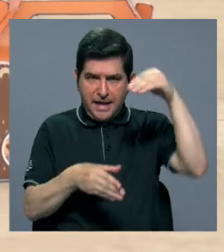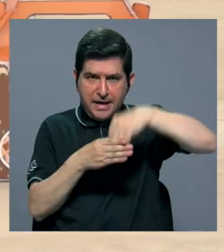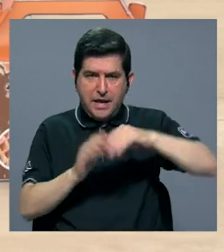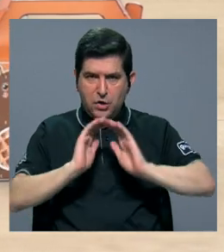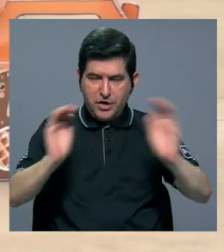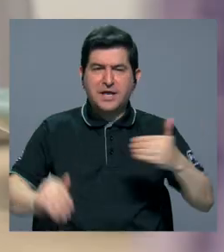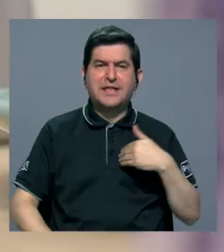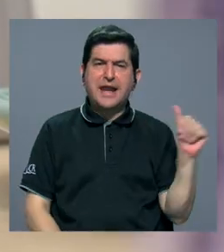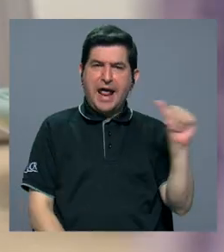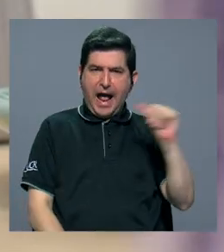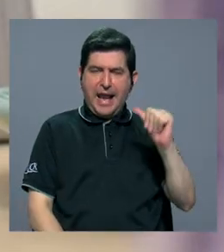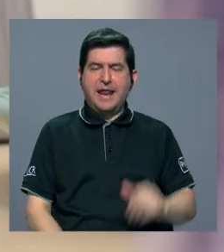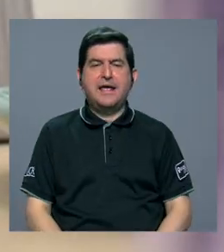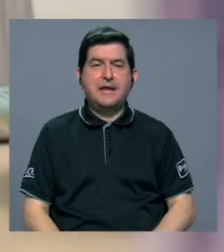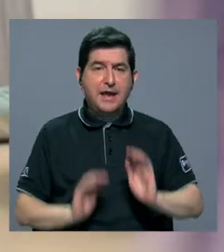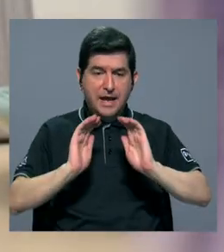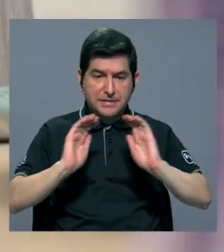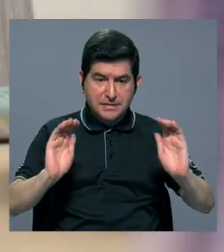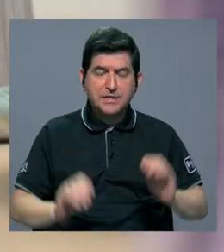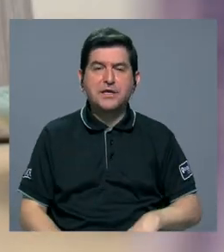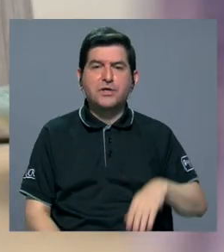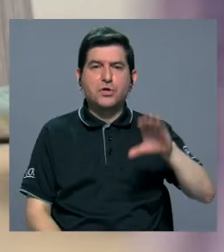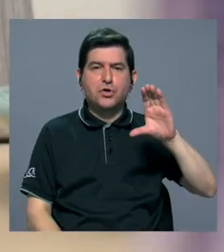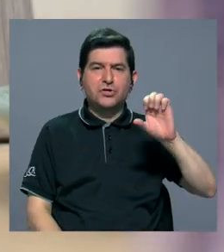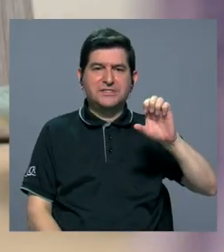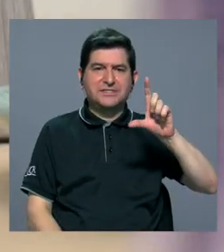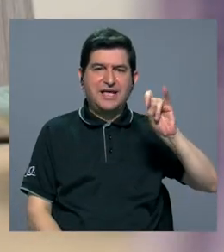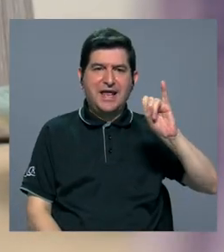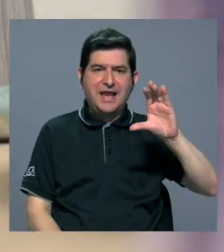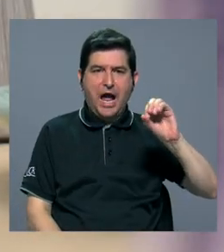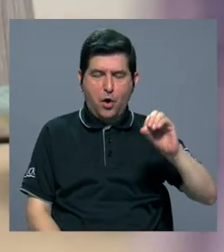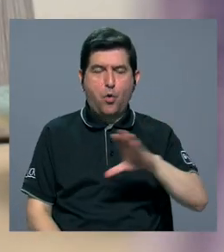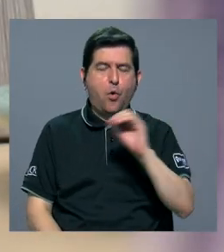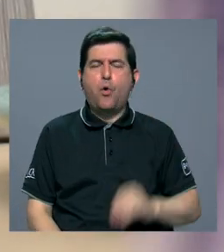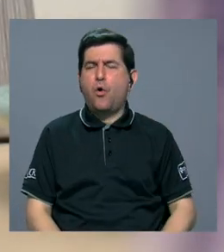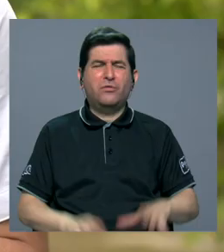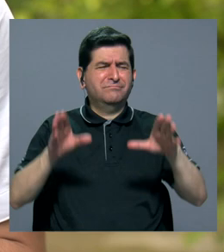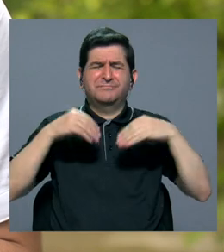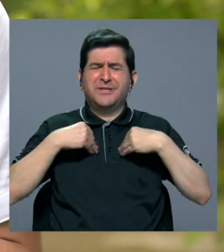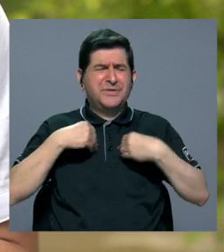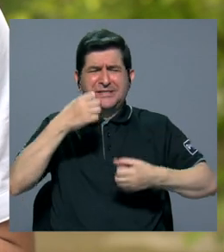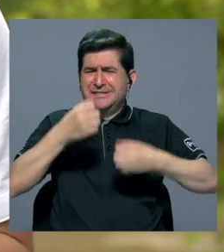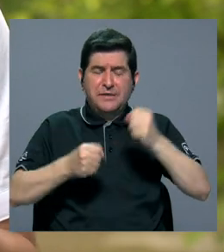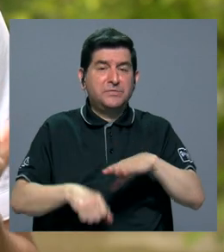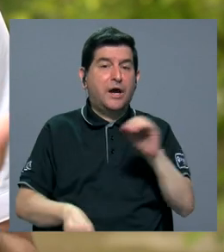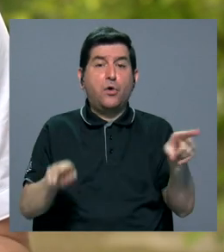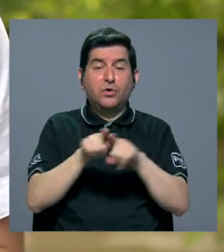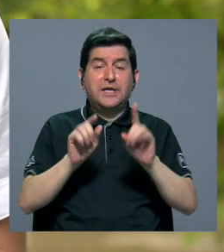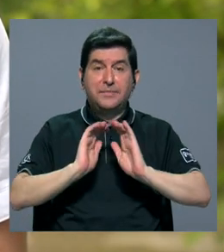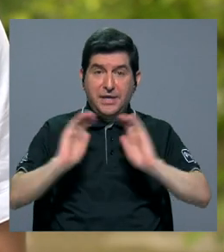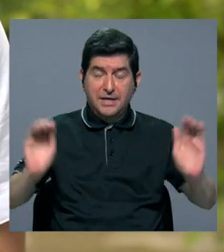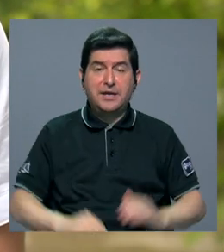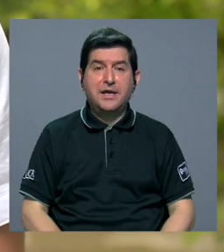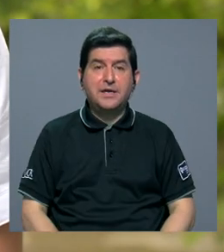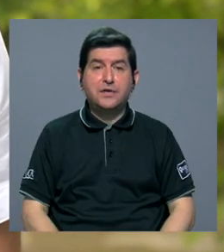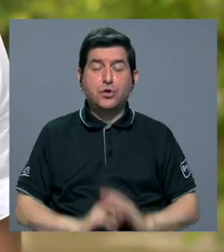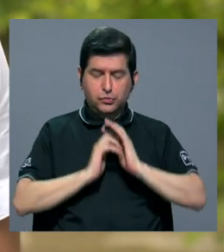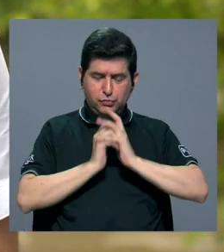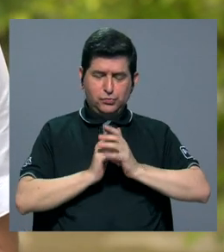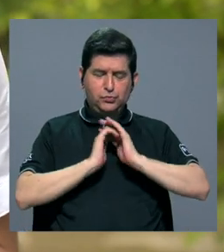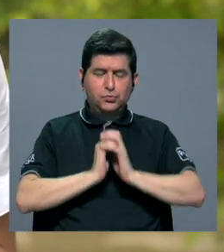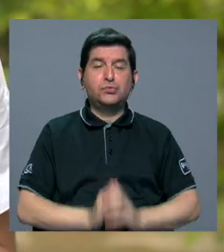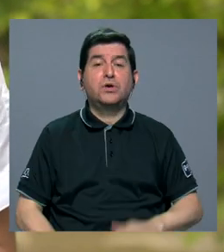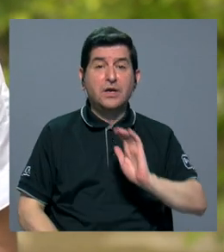niños que tienen alergias, niños que son celíacos, niños que son intolerantes a la lactosa, niños que además están en el espectro autista,